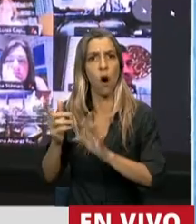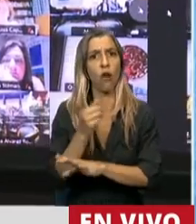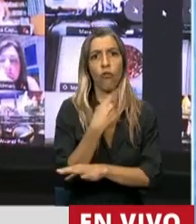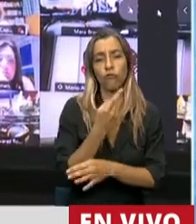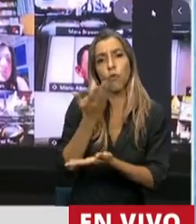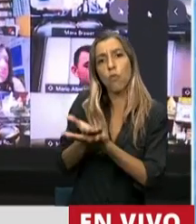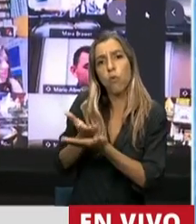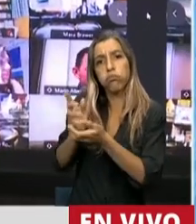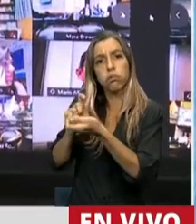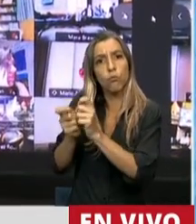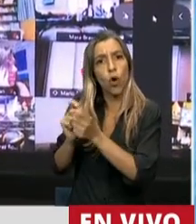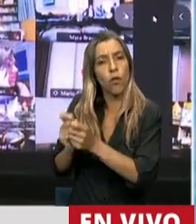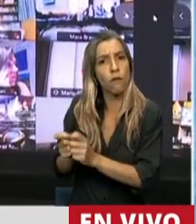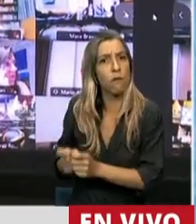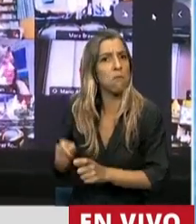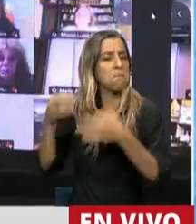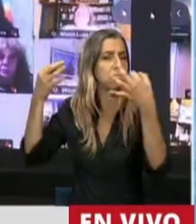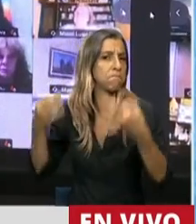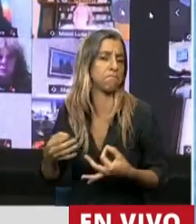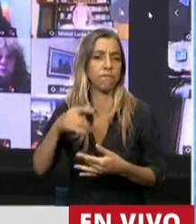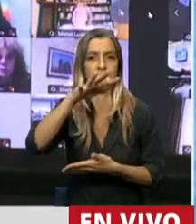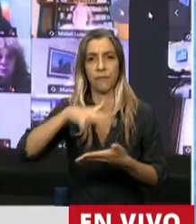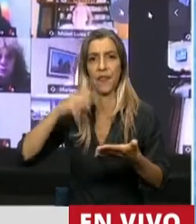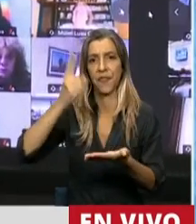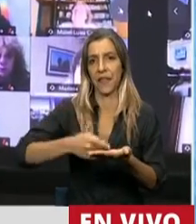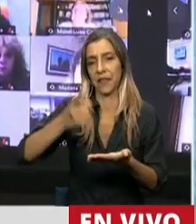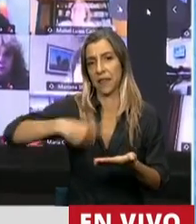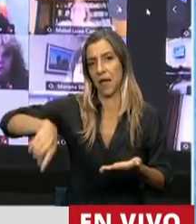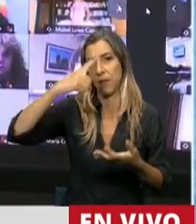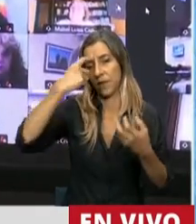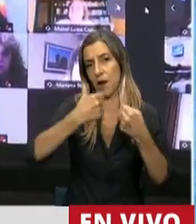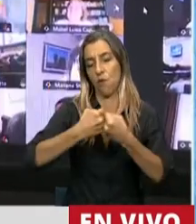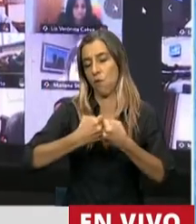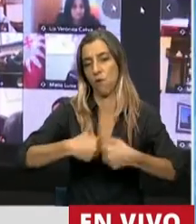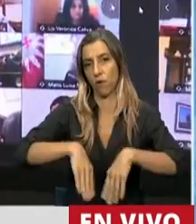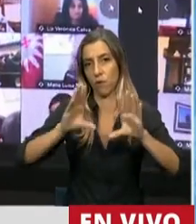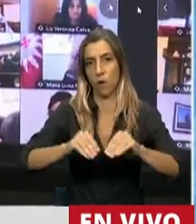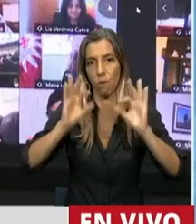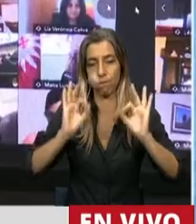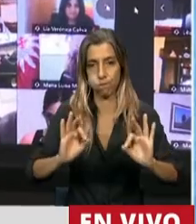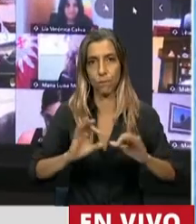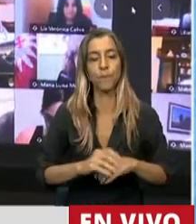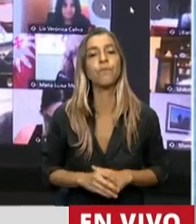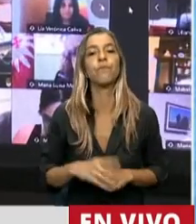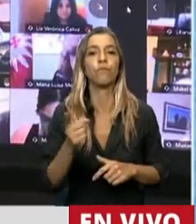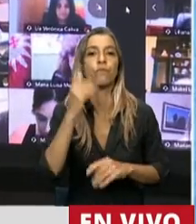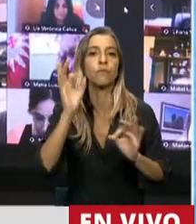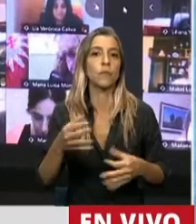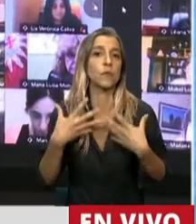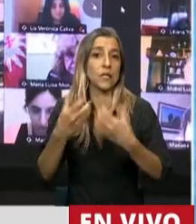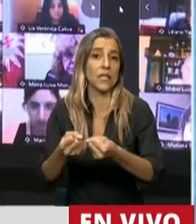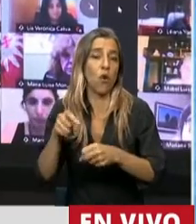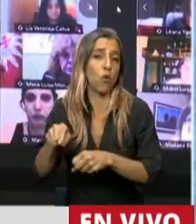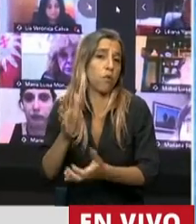sugiriendo, permitimos el dictamen por unanimidad. La verdad es que la salud es un derecho constitucional en nuestro país